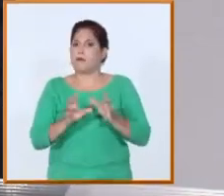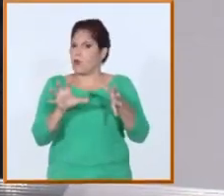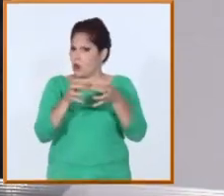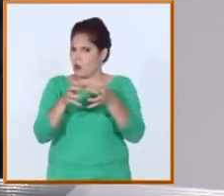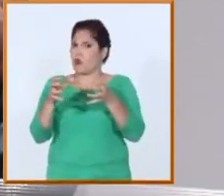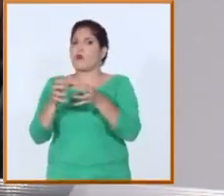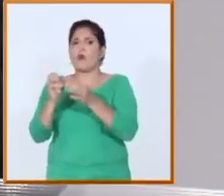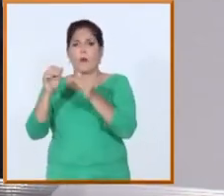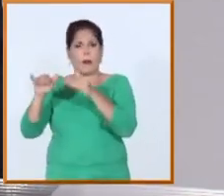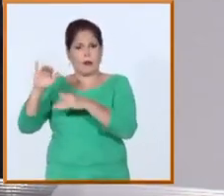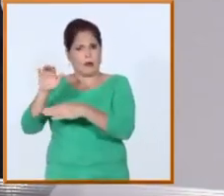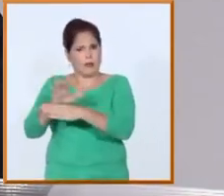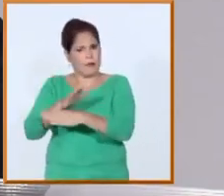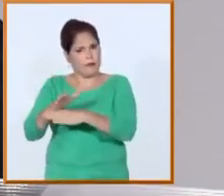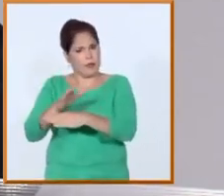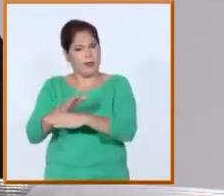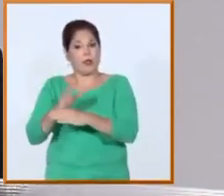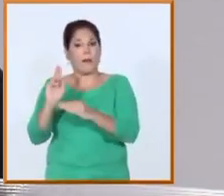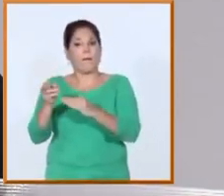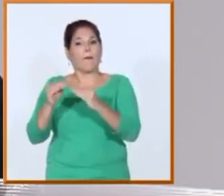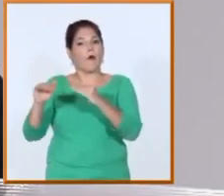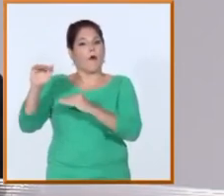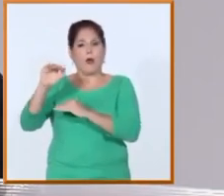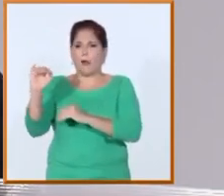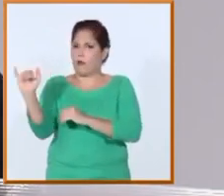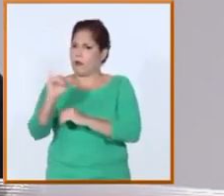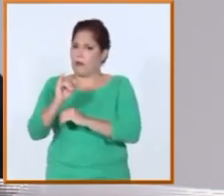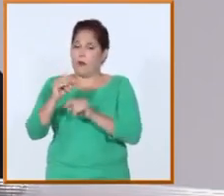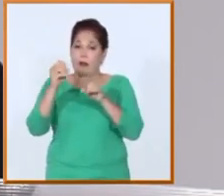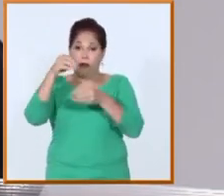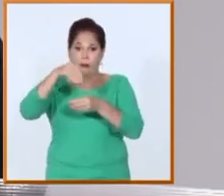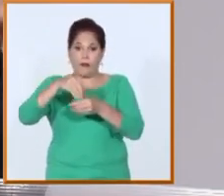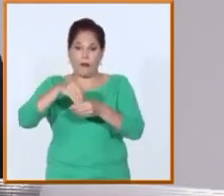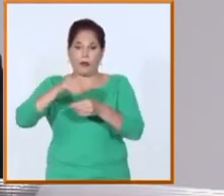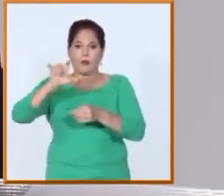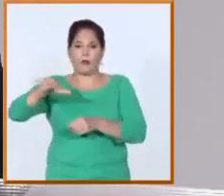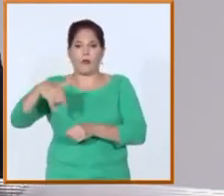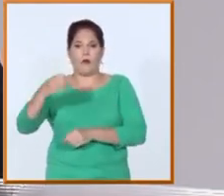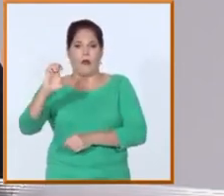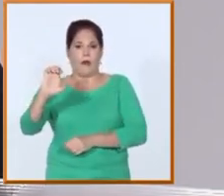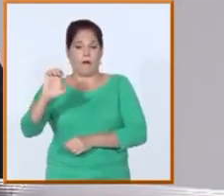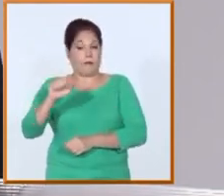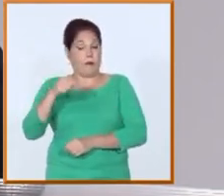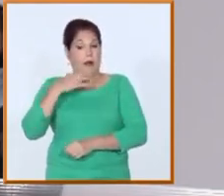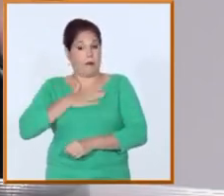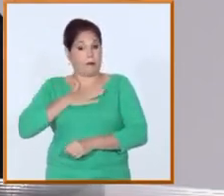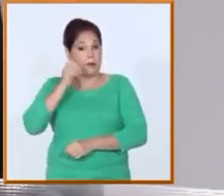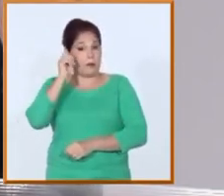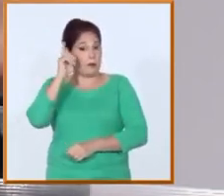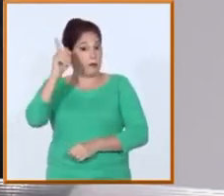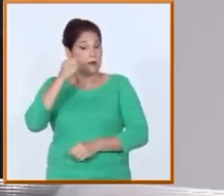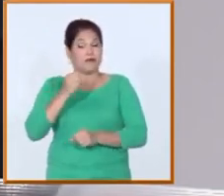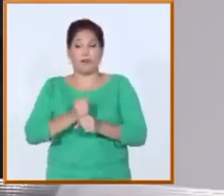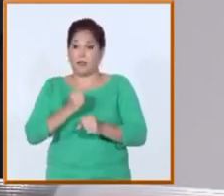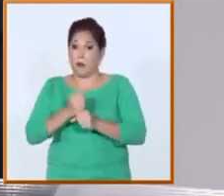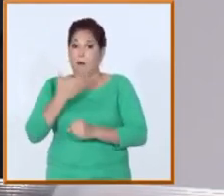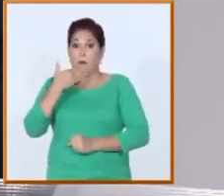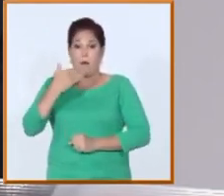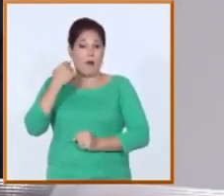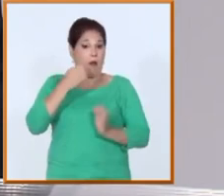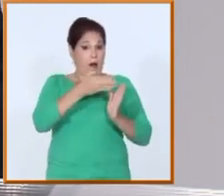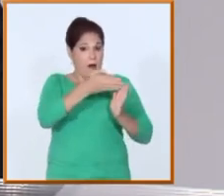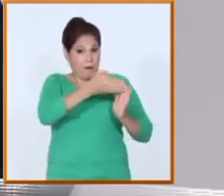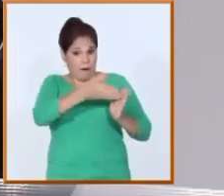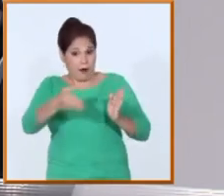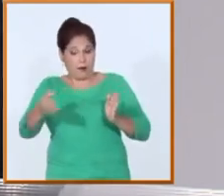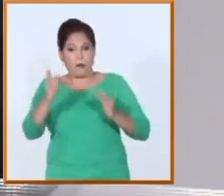maestrías y enseñanza de posgrado que también se reunían en la universidad. Eso fue una gran experiencia. Durante esos años que me desarrollé